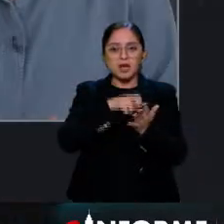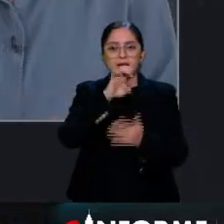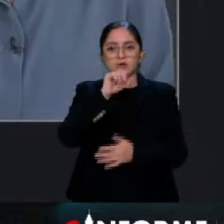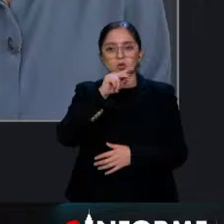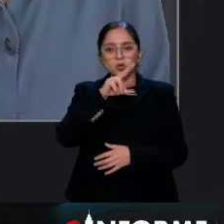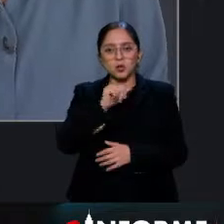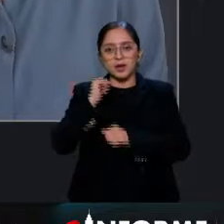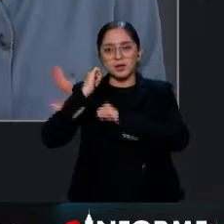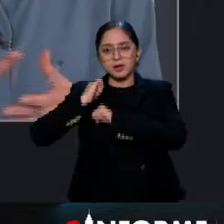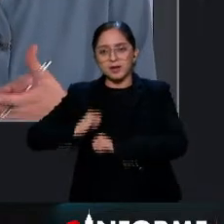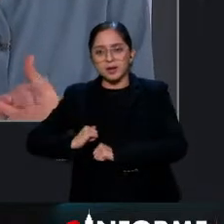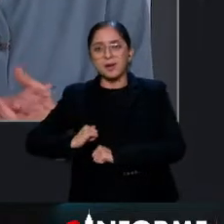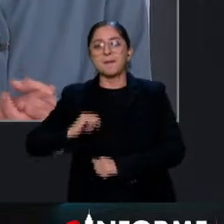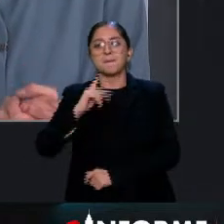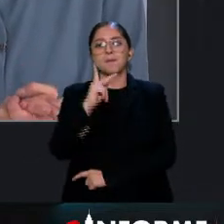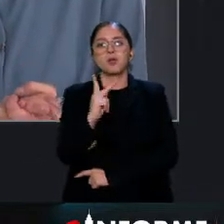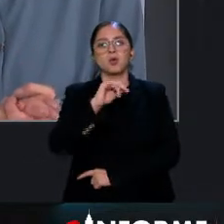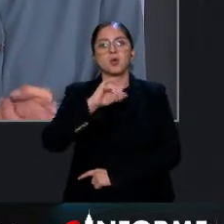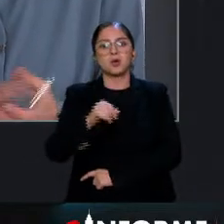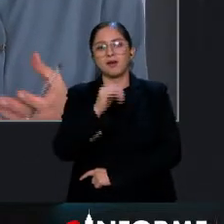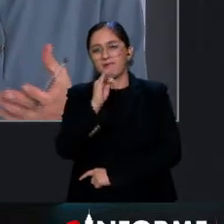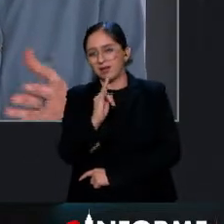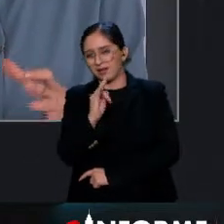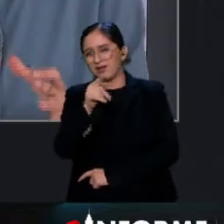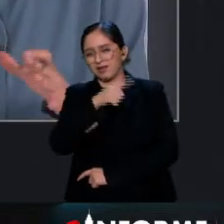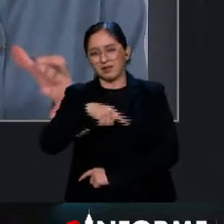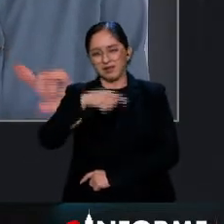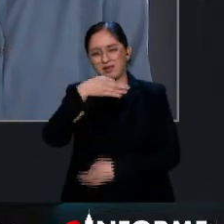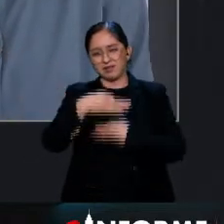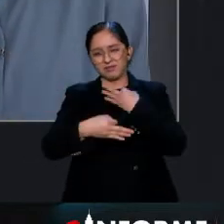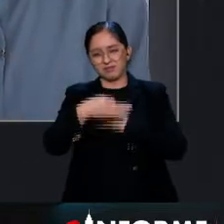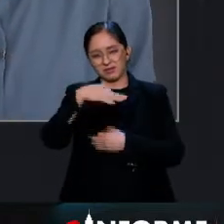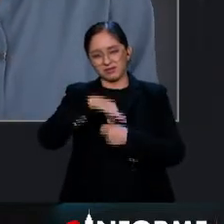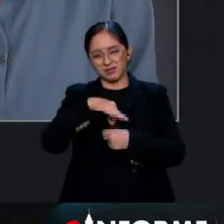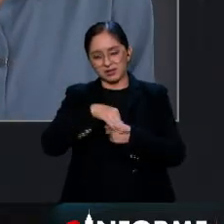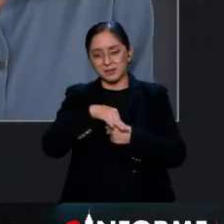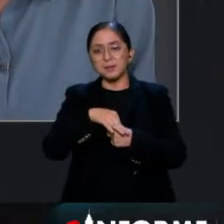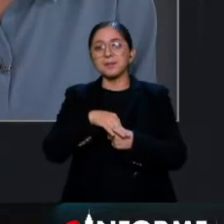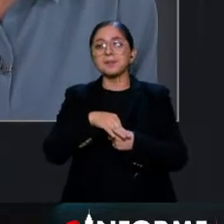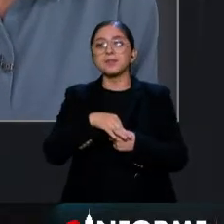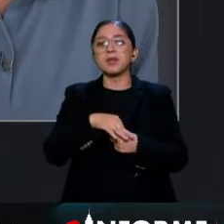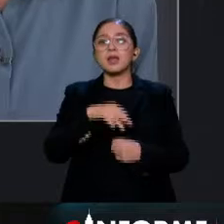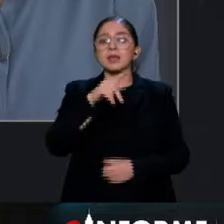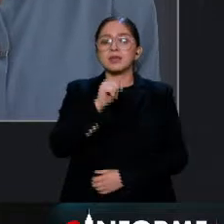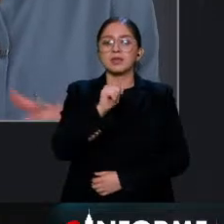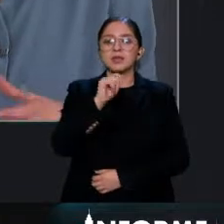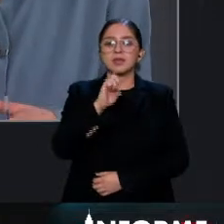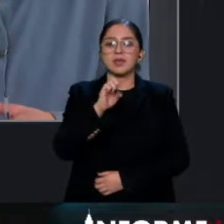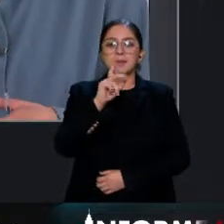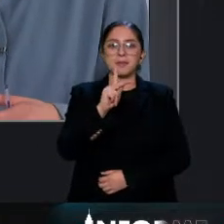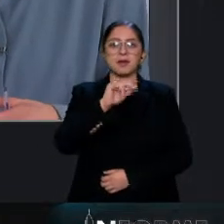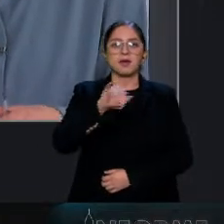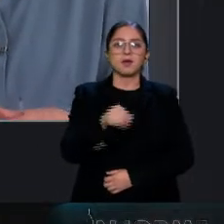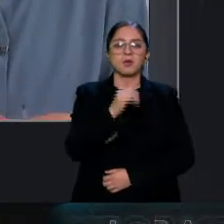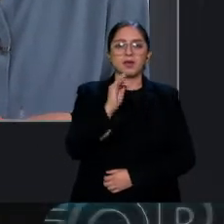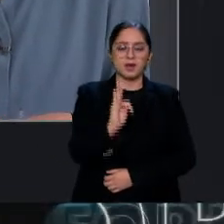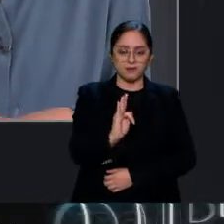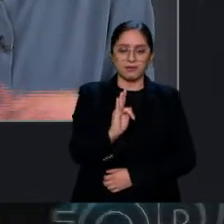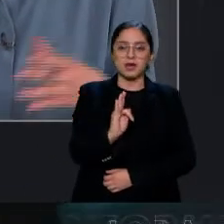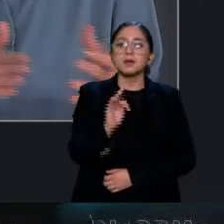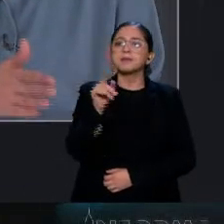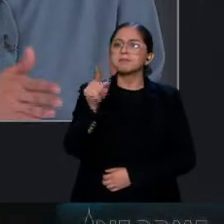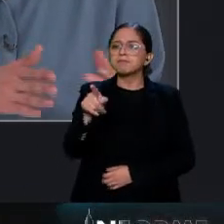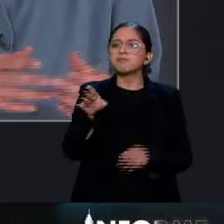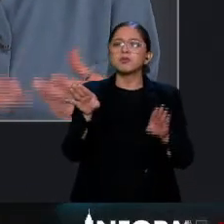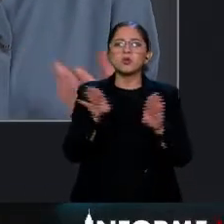Judicial de la Federación, en donde se discutió básicamente más o menos el mismo tema, la propuesta de cómo se